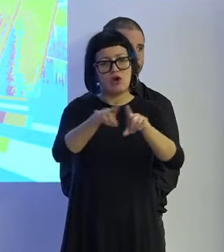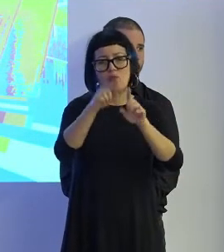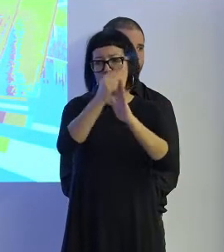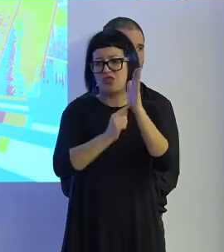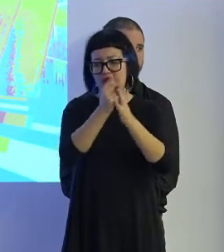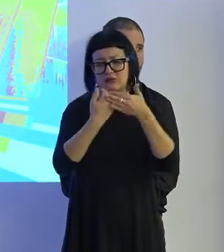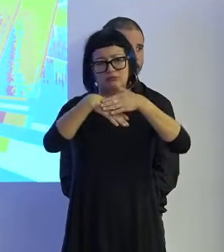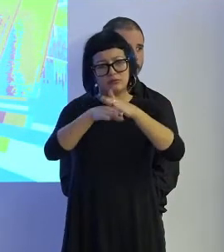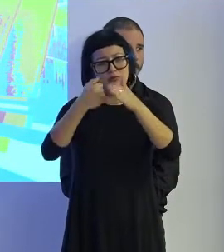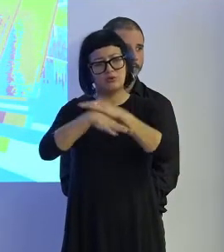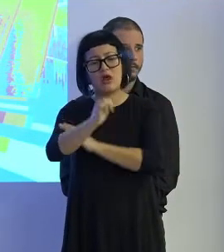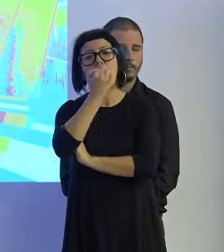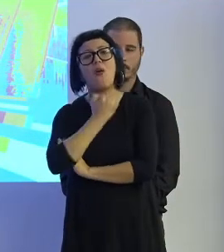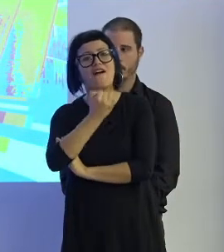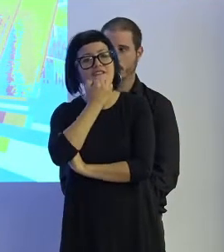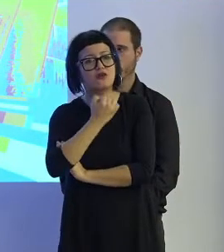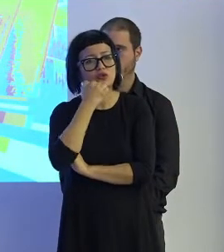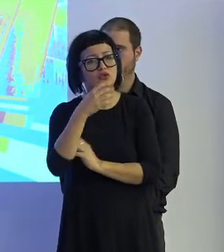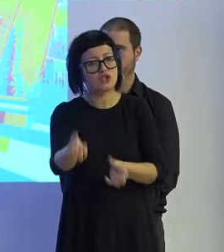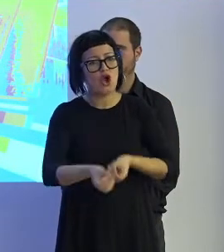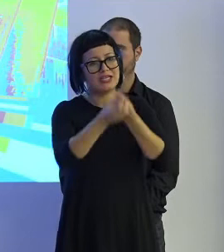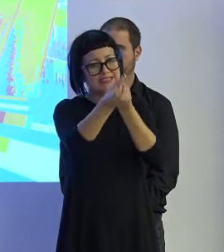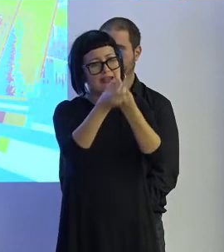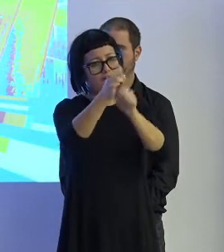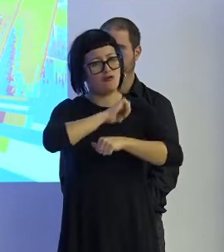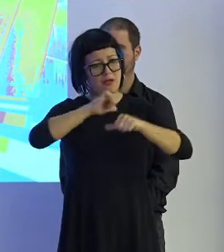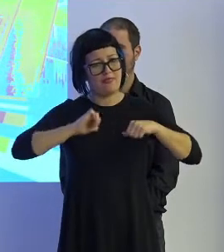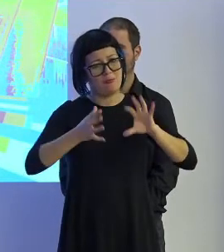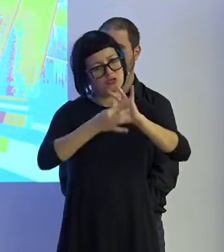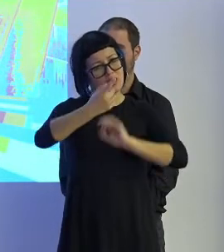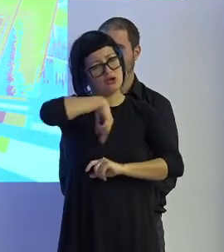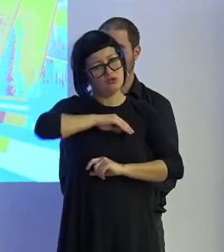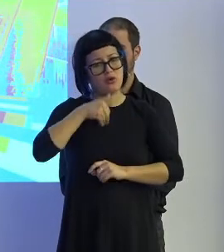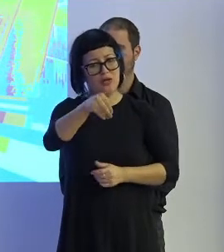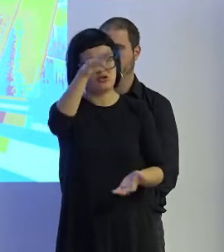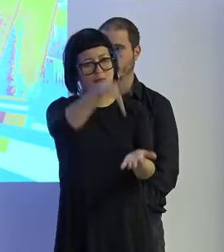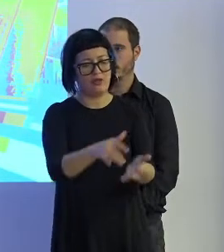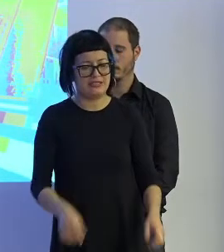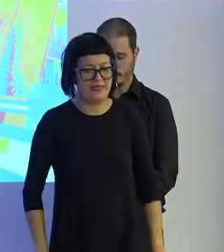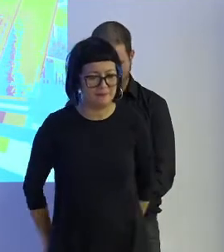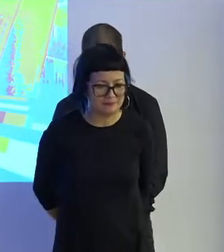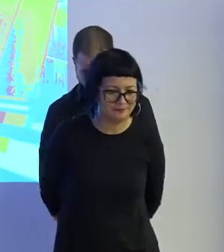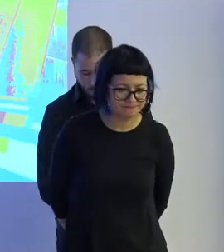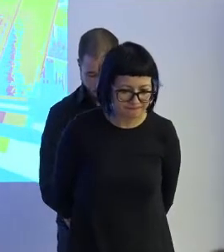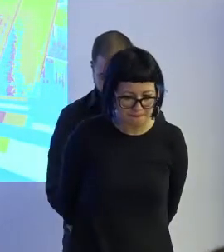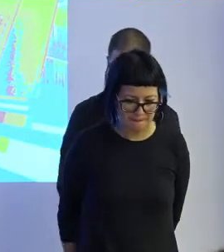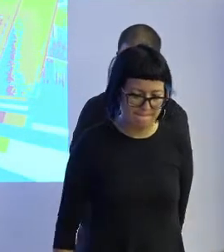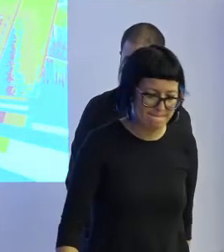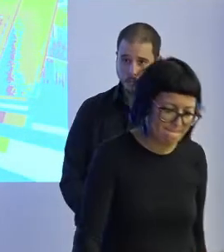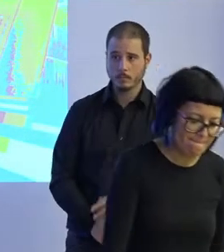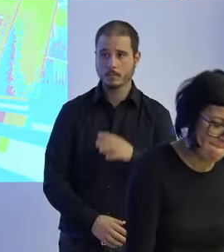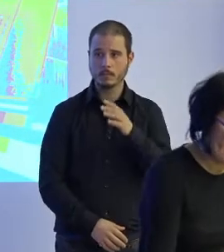o ciertos abusos sobre esa información personal nuestra cuando sea procesada. Porque al fin y al cabo nosotros,